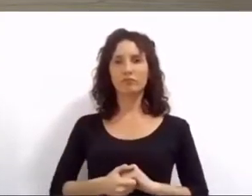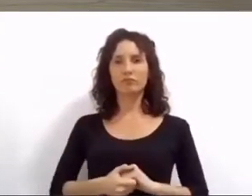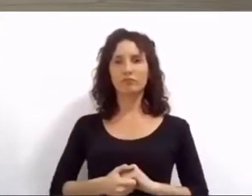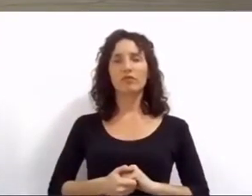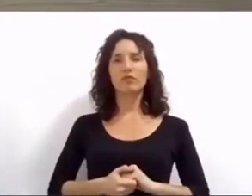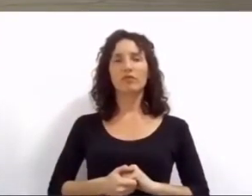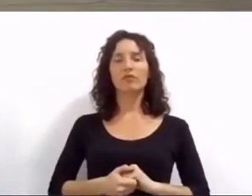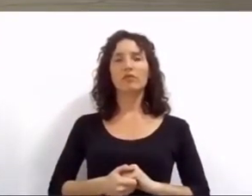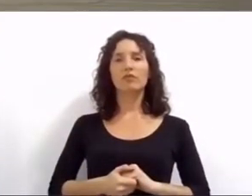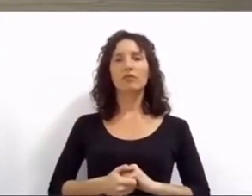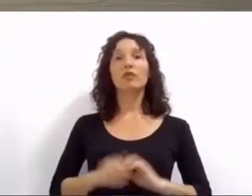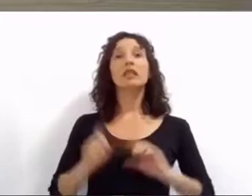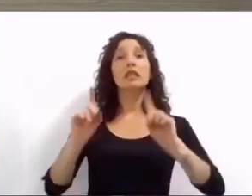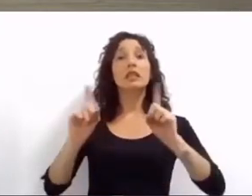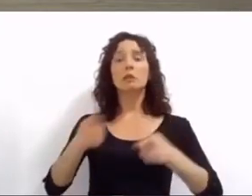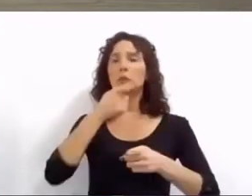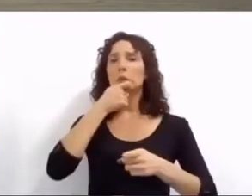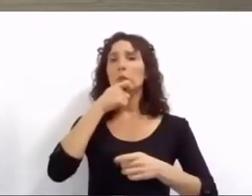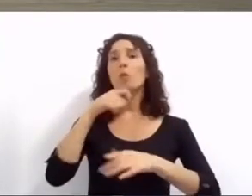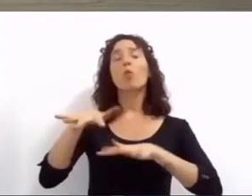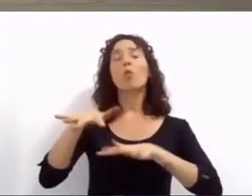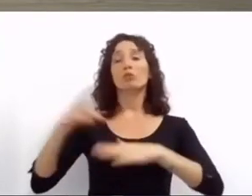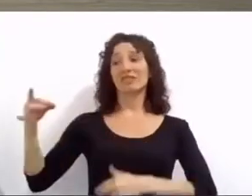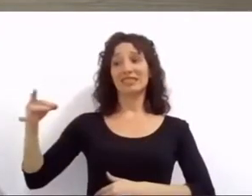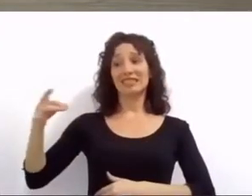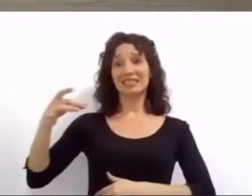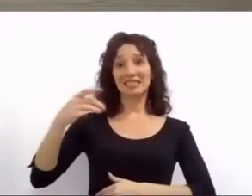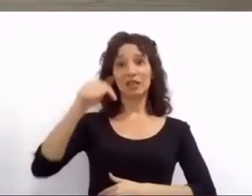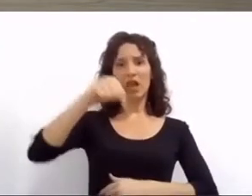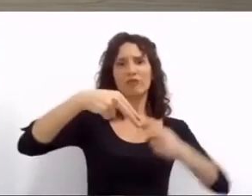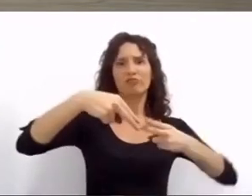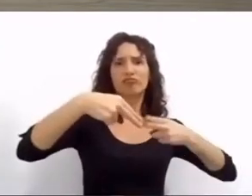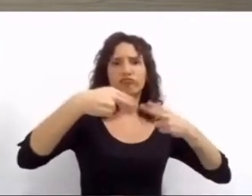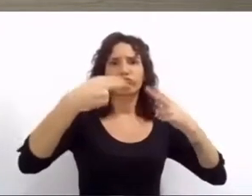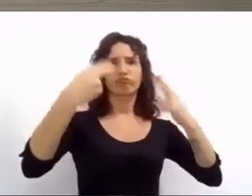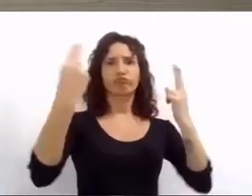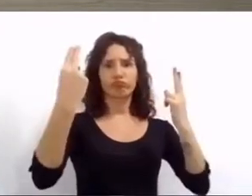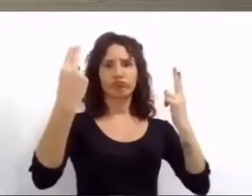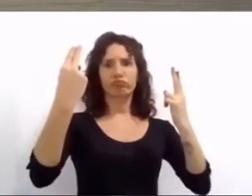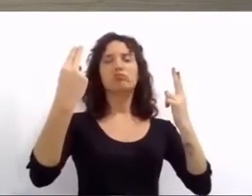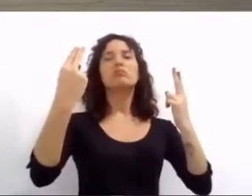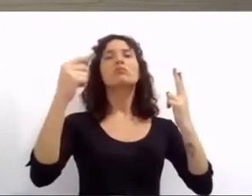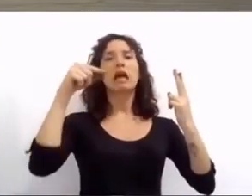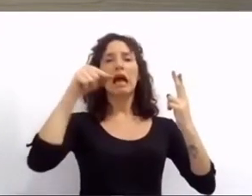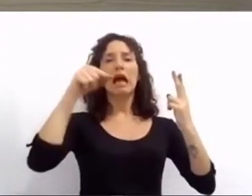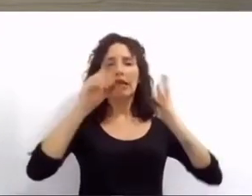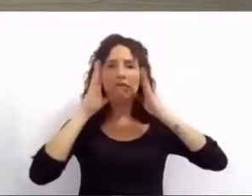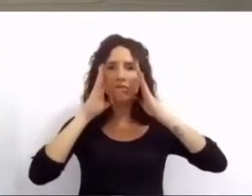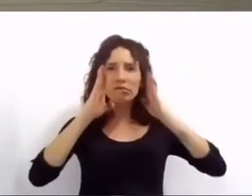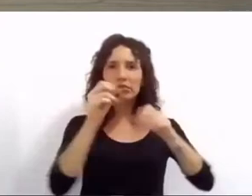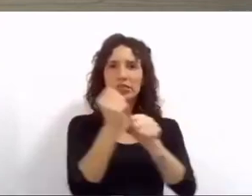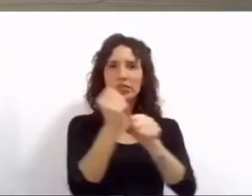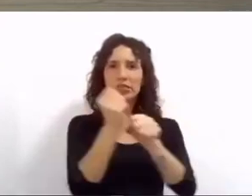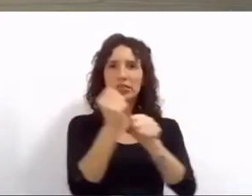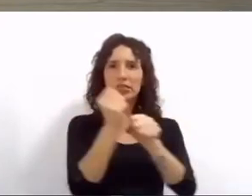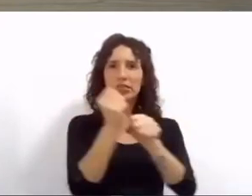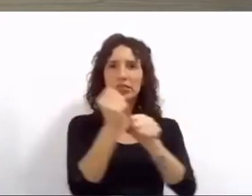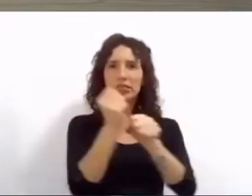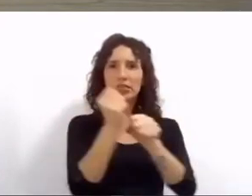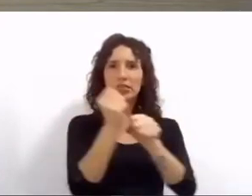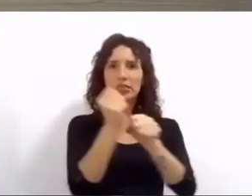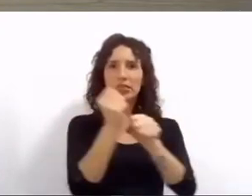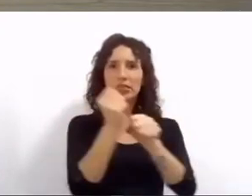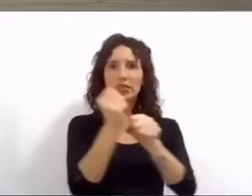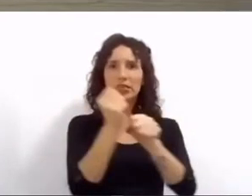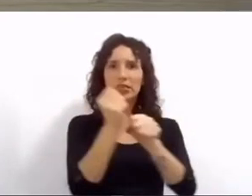mantener los pasos a nivel en los cruces del ferrocarril. Son puntos críticos para la seguridad. Lo sabemos en la